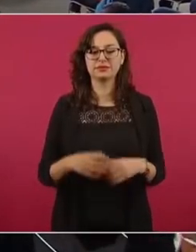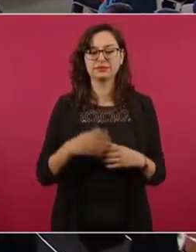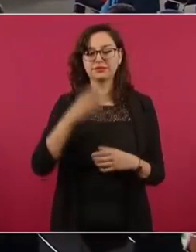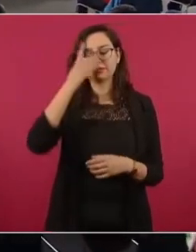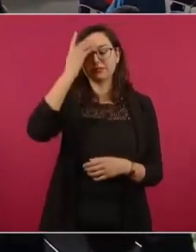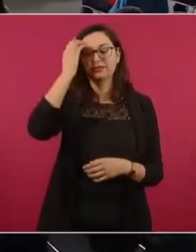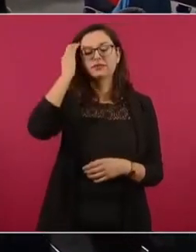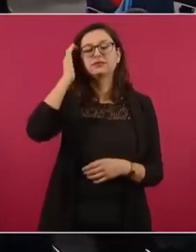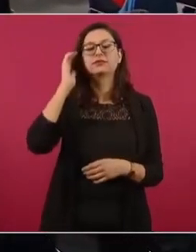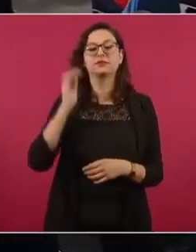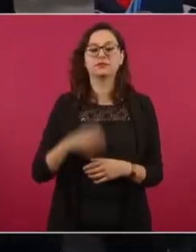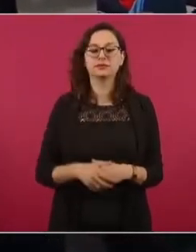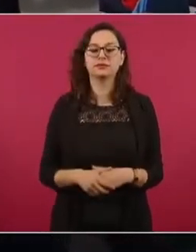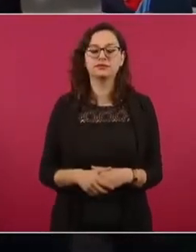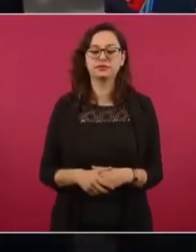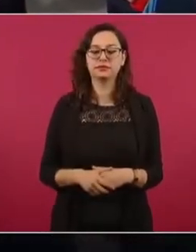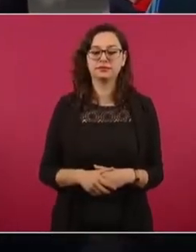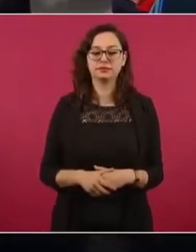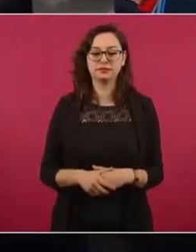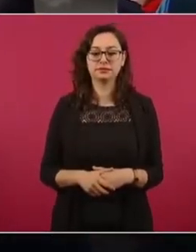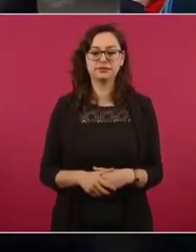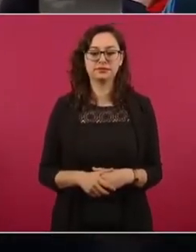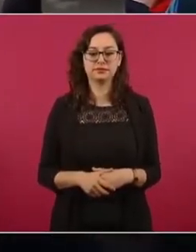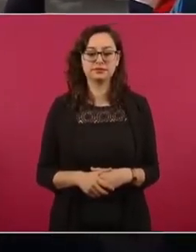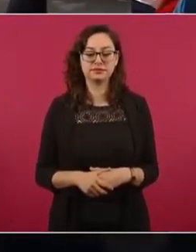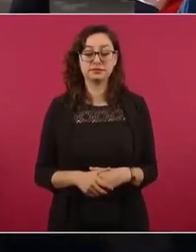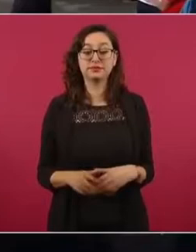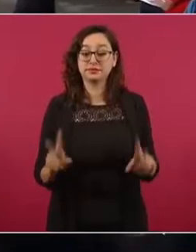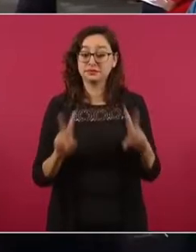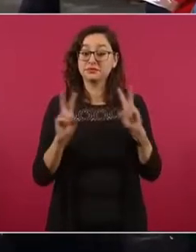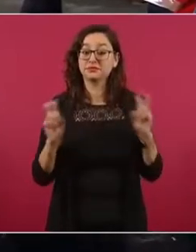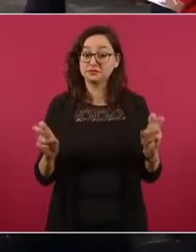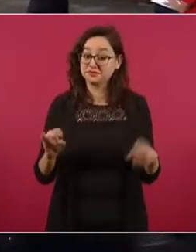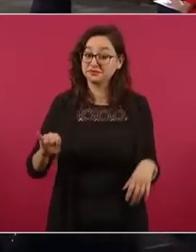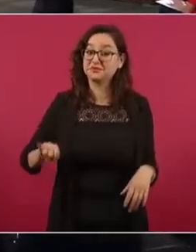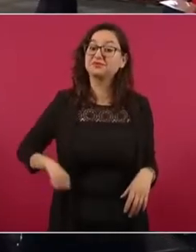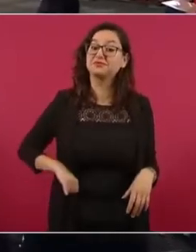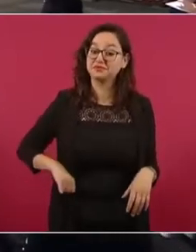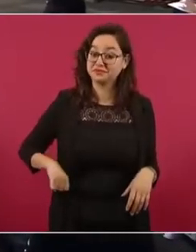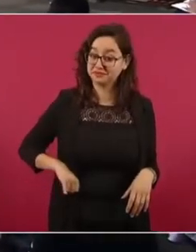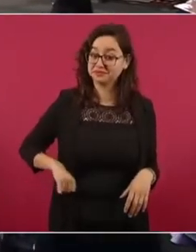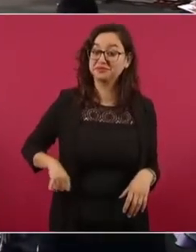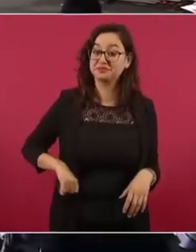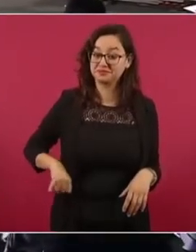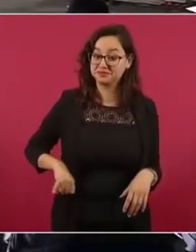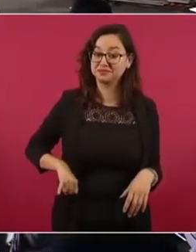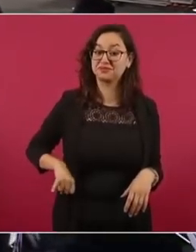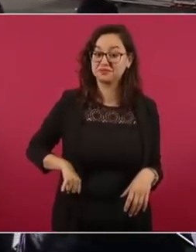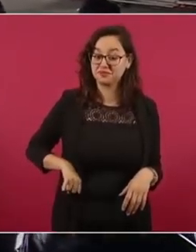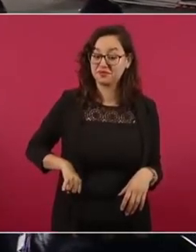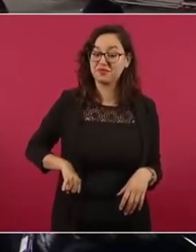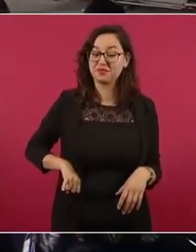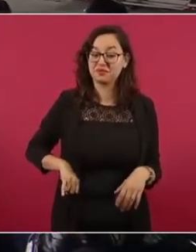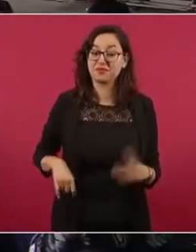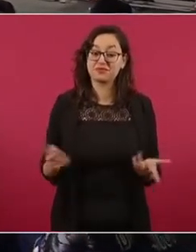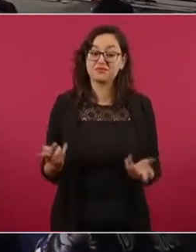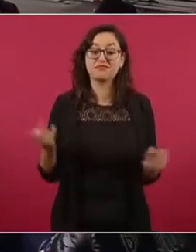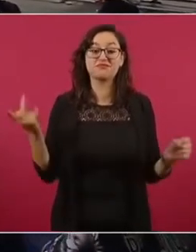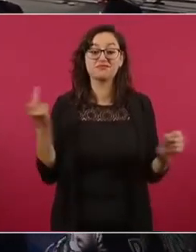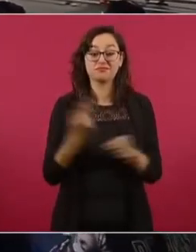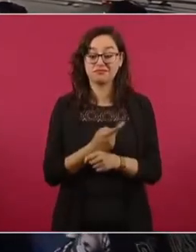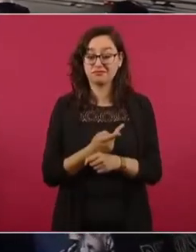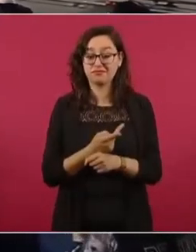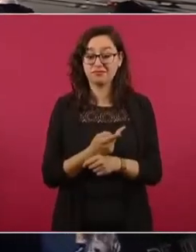esto es muy interesante. Es un proceso que viene